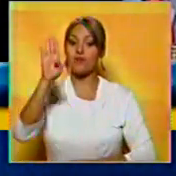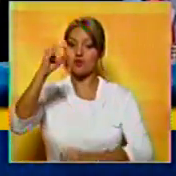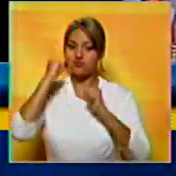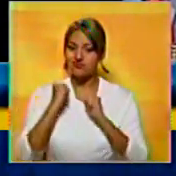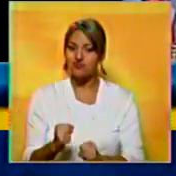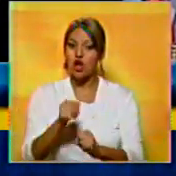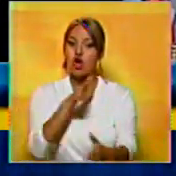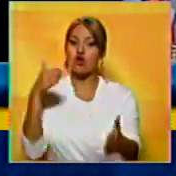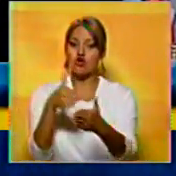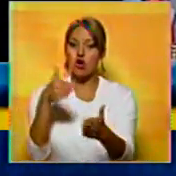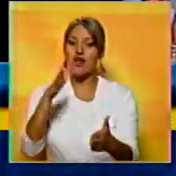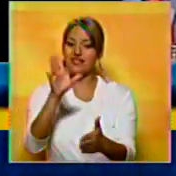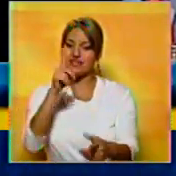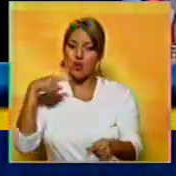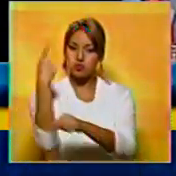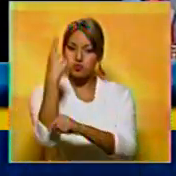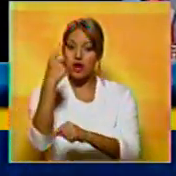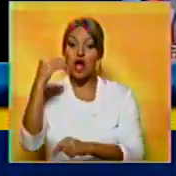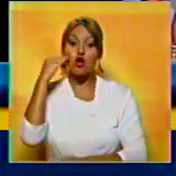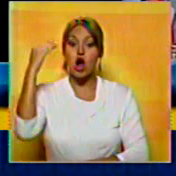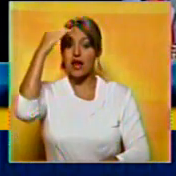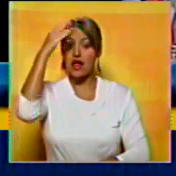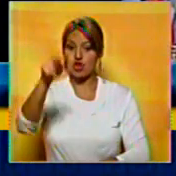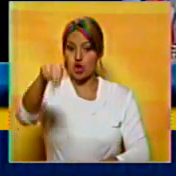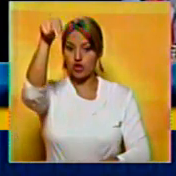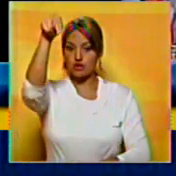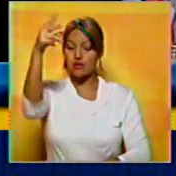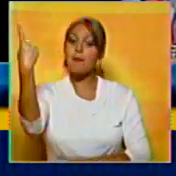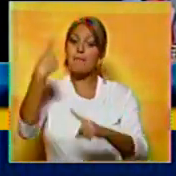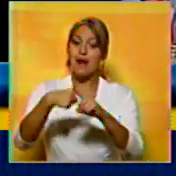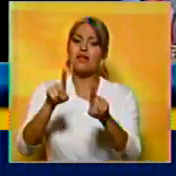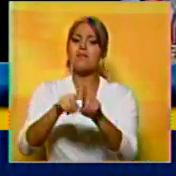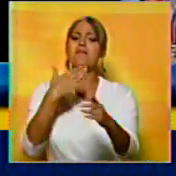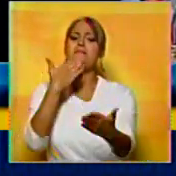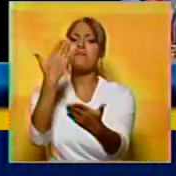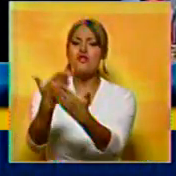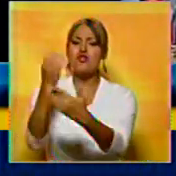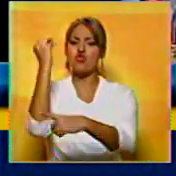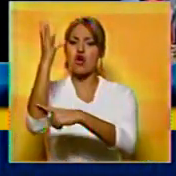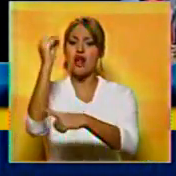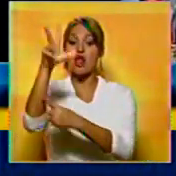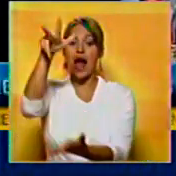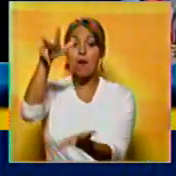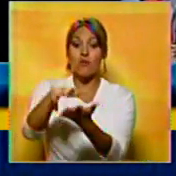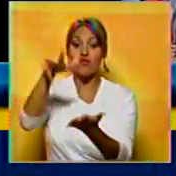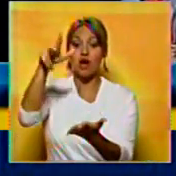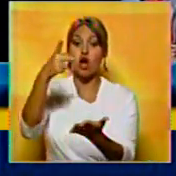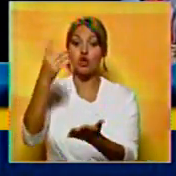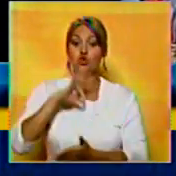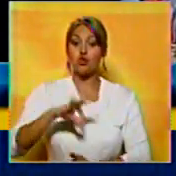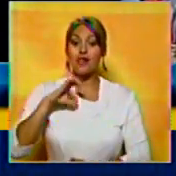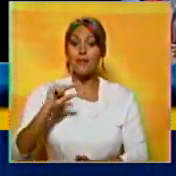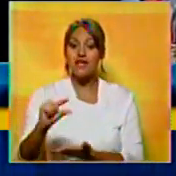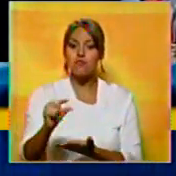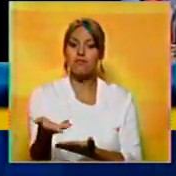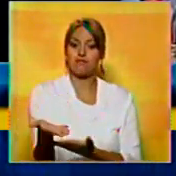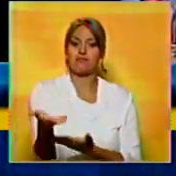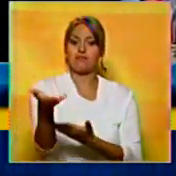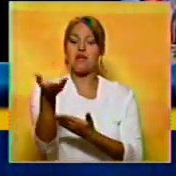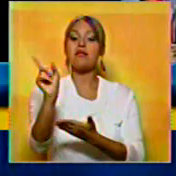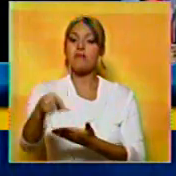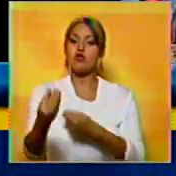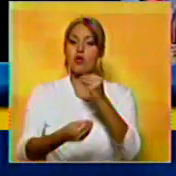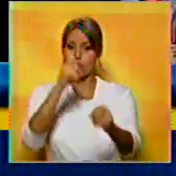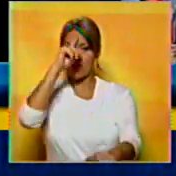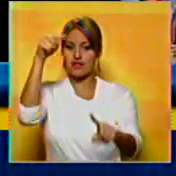contra las amenazas nucleares de Corea del Norte. Además, pidió al Congreso que apruebe un aumento del salario mínimo y planteó el objetivo